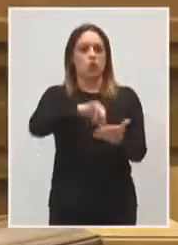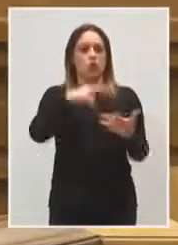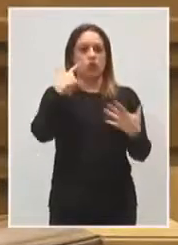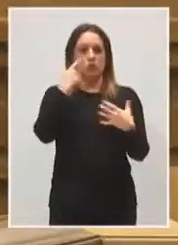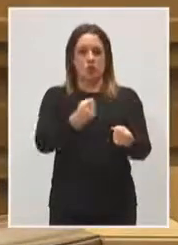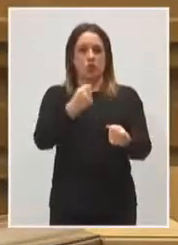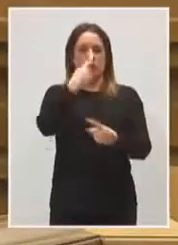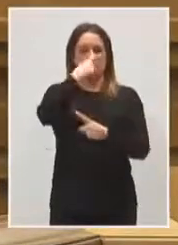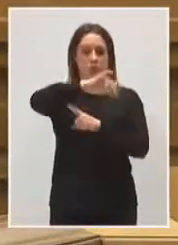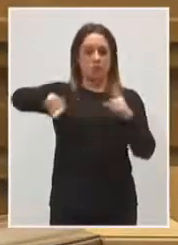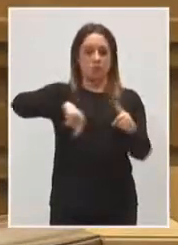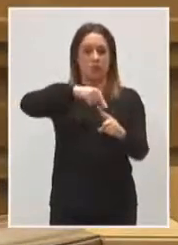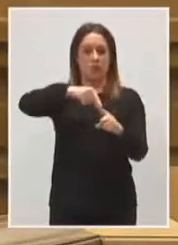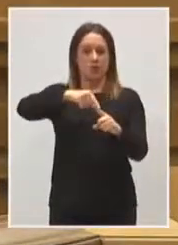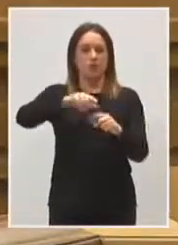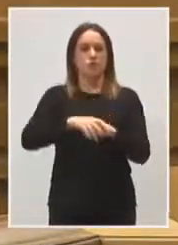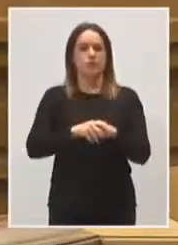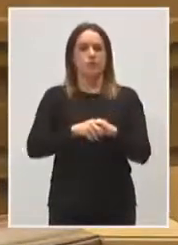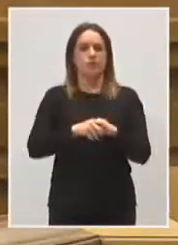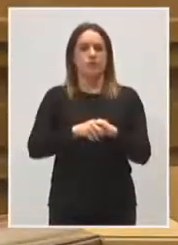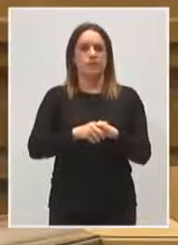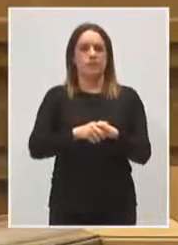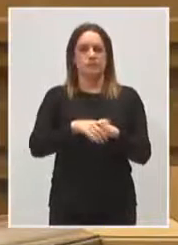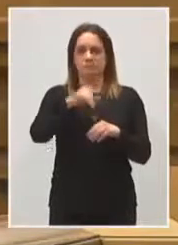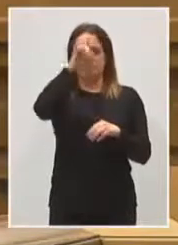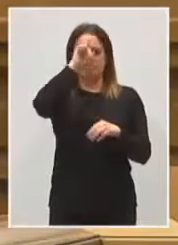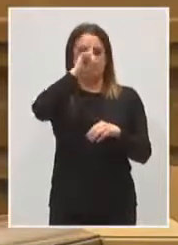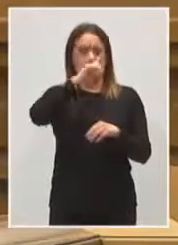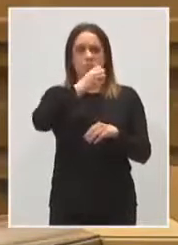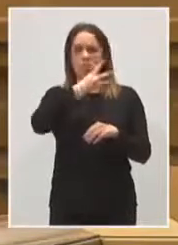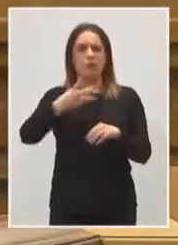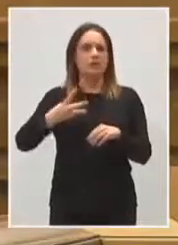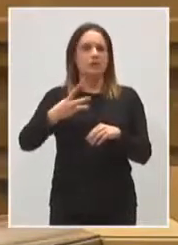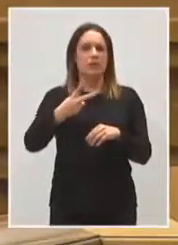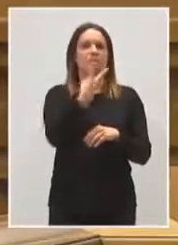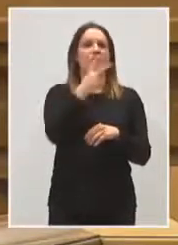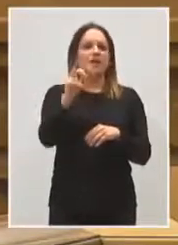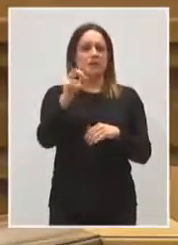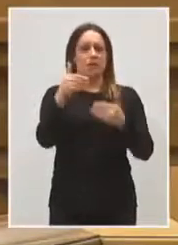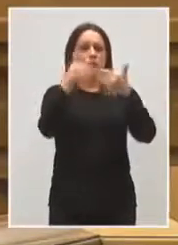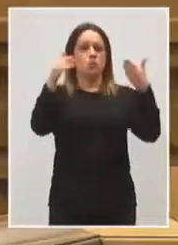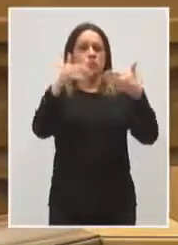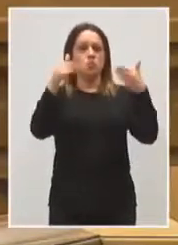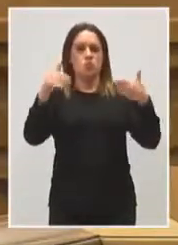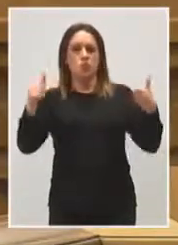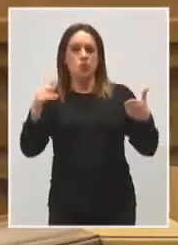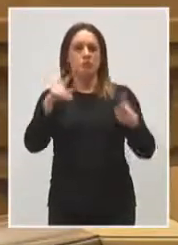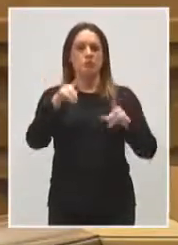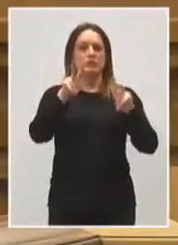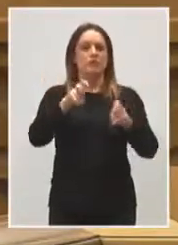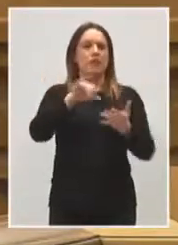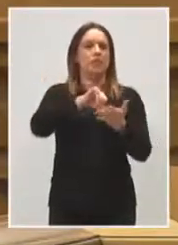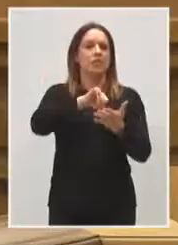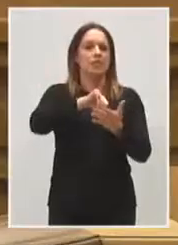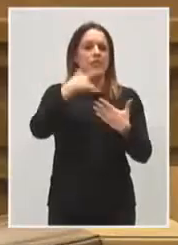El próximo año creo que vamos a tener no sé cuántas, más de 20 inauguraciones en materia de centros de salud y otras tantas